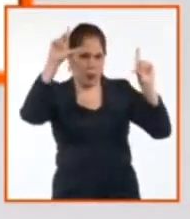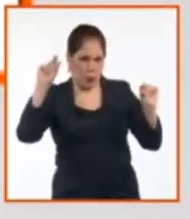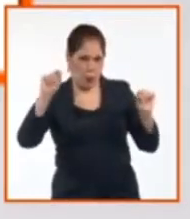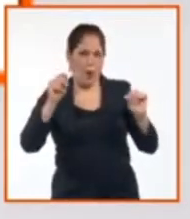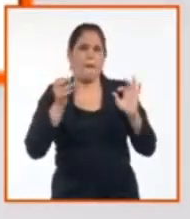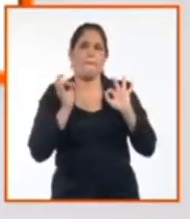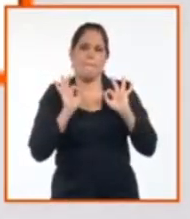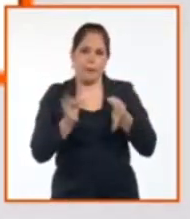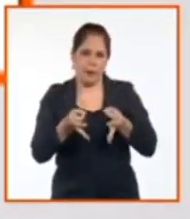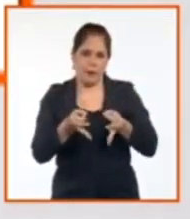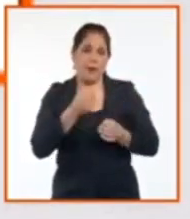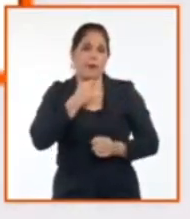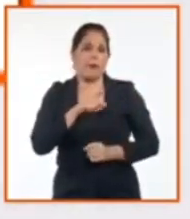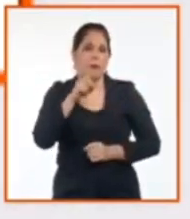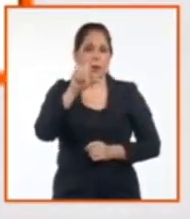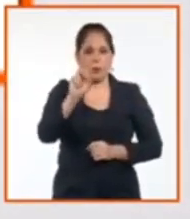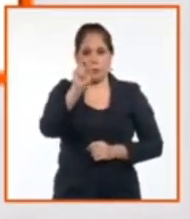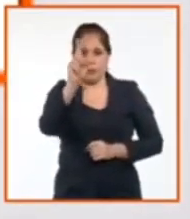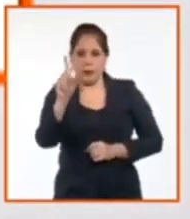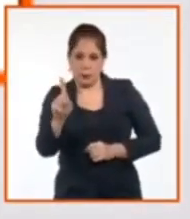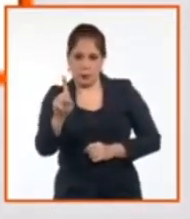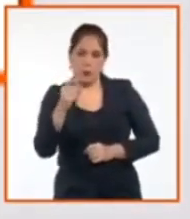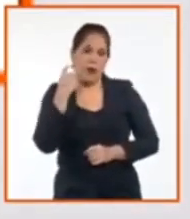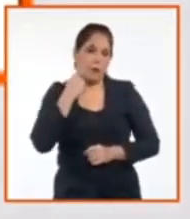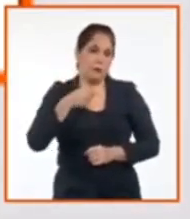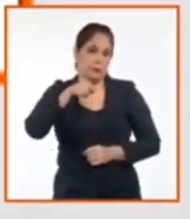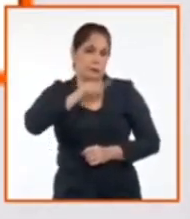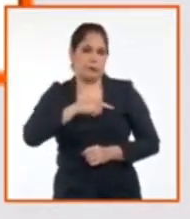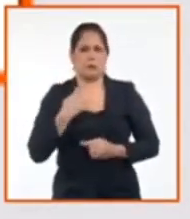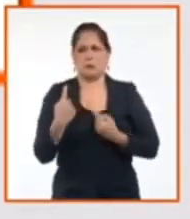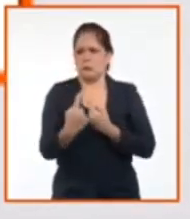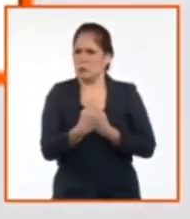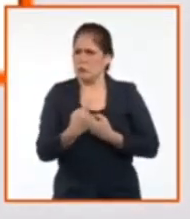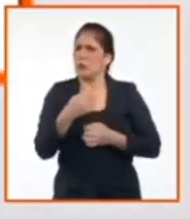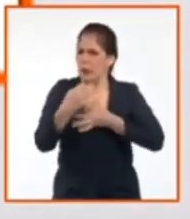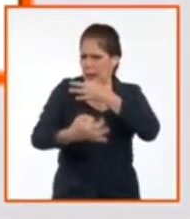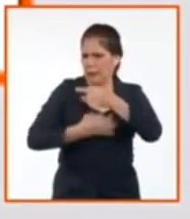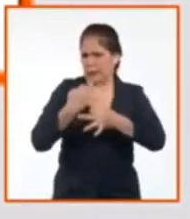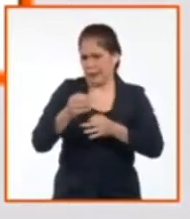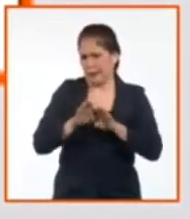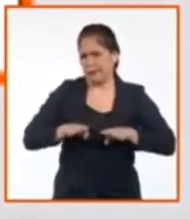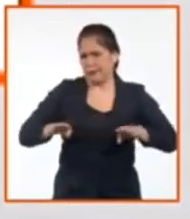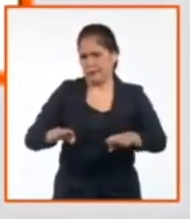Y, por ejemplo, en el año 2021, el año pasado, que nosotros también lo hemos explicado en otros medios,